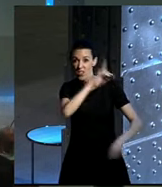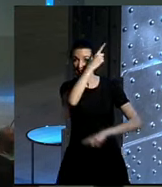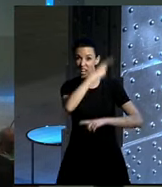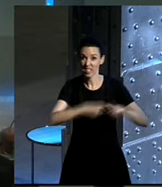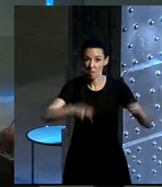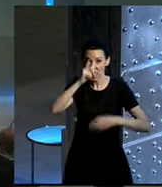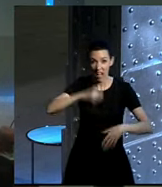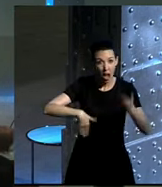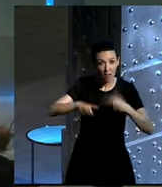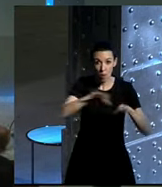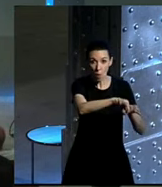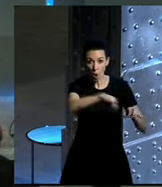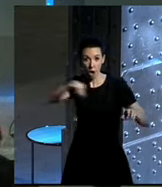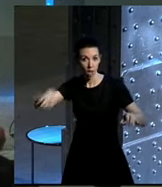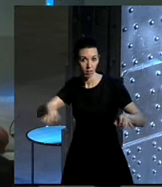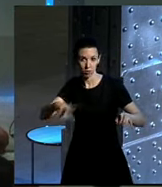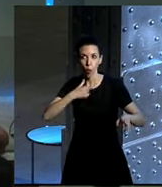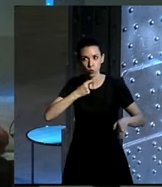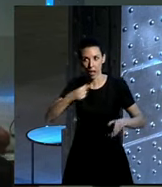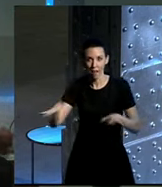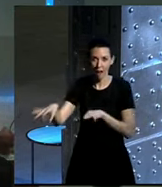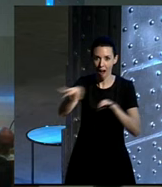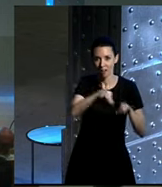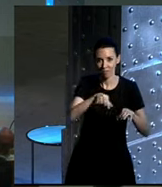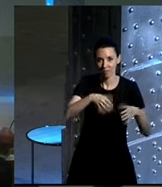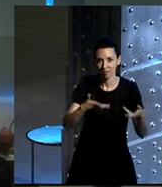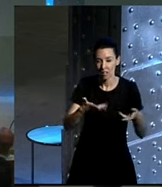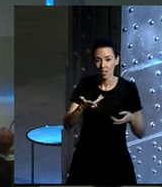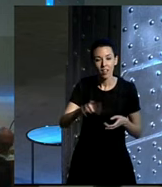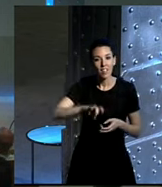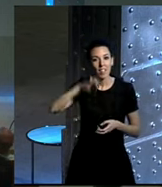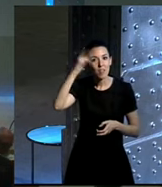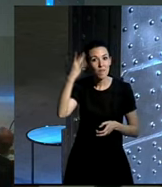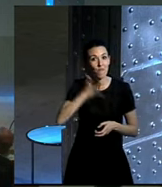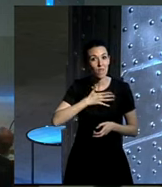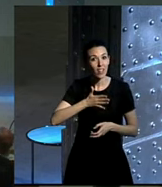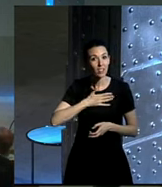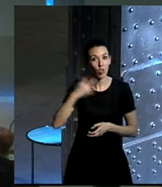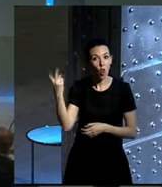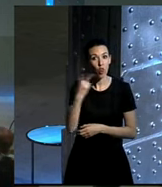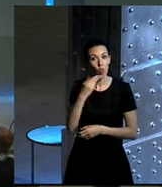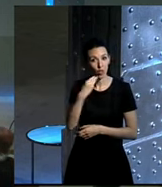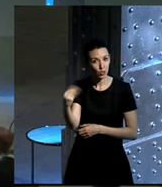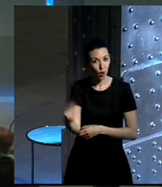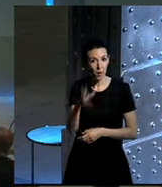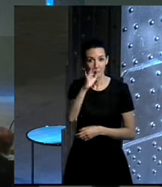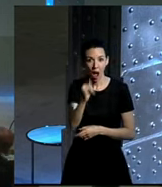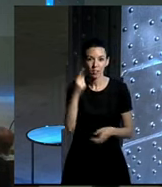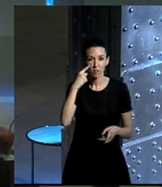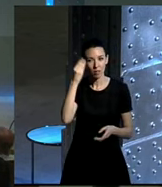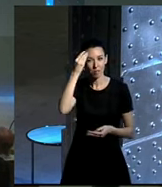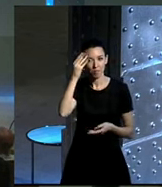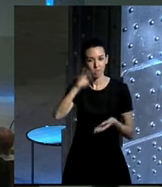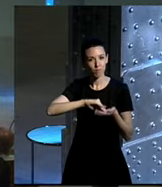quitado la rueda, pero ya nos gustaría tenerla aquí. Es el invento de estos dos muchachos que tienen un plan,